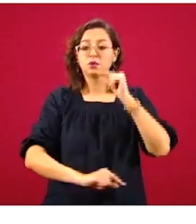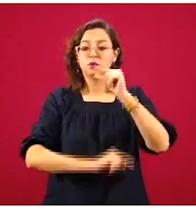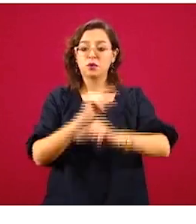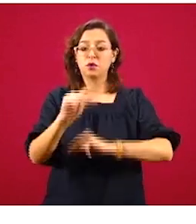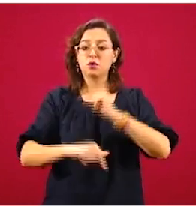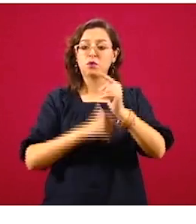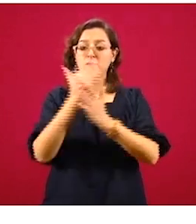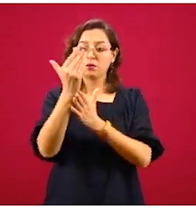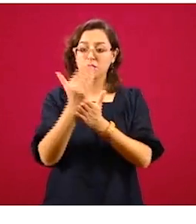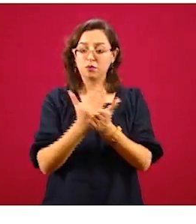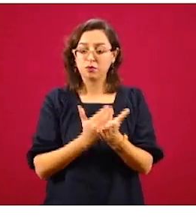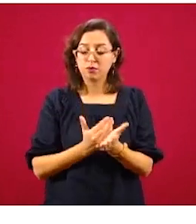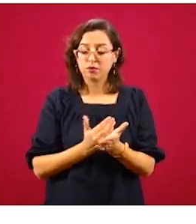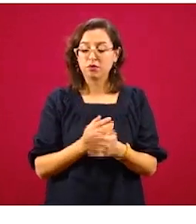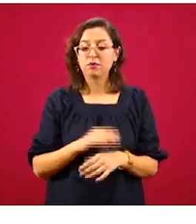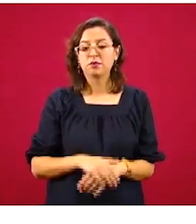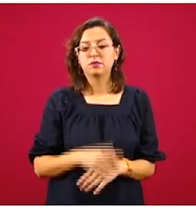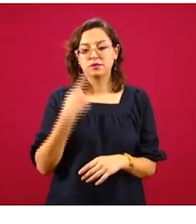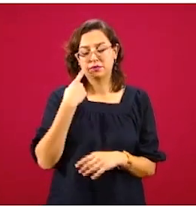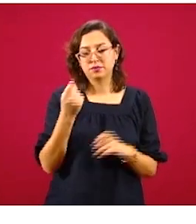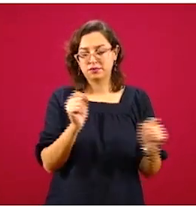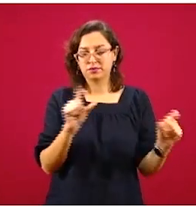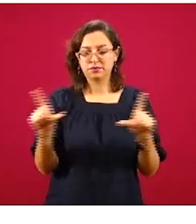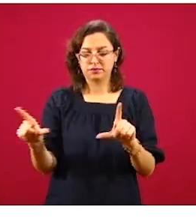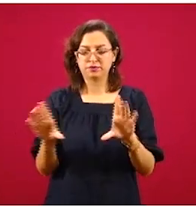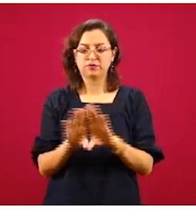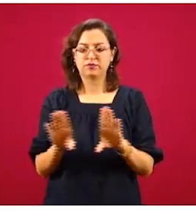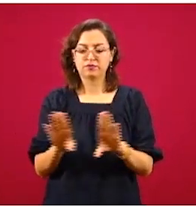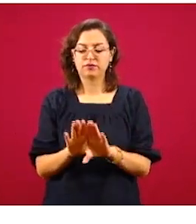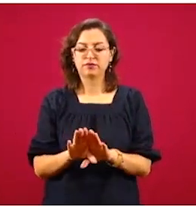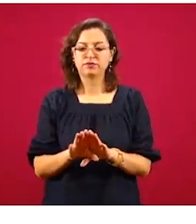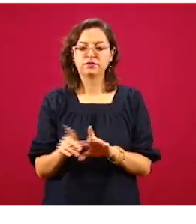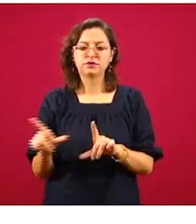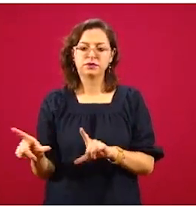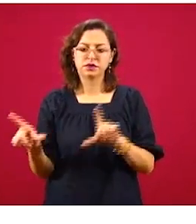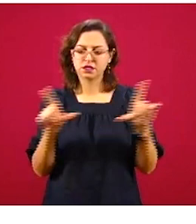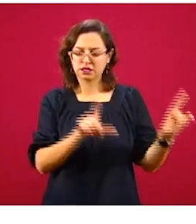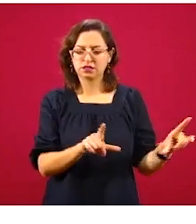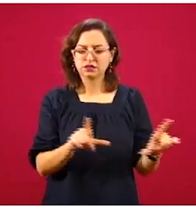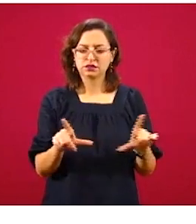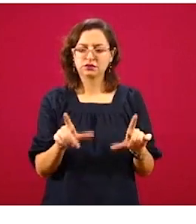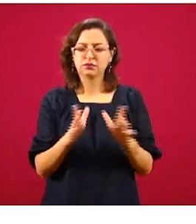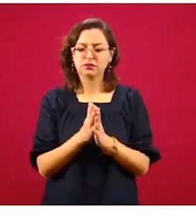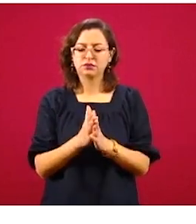En la siguiente lámina voy a mostrar cómo se ha ido reduciendo. La anterior todavía, por favor.